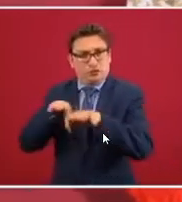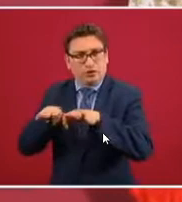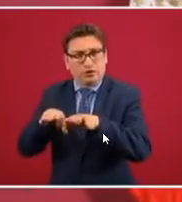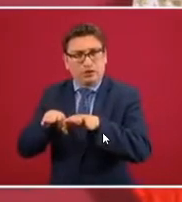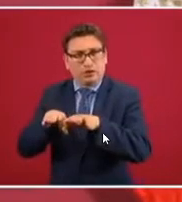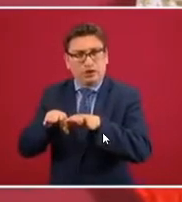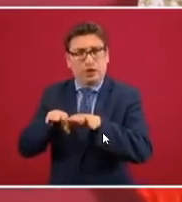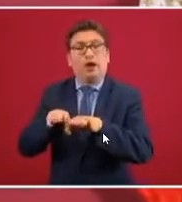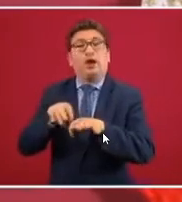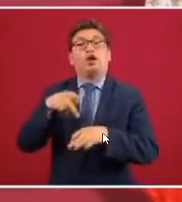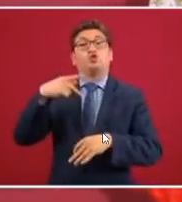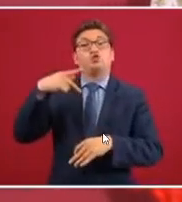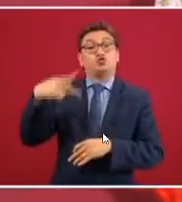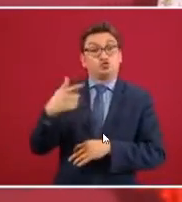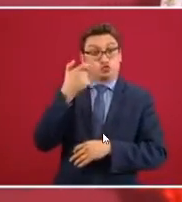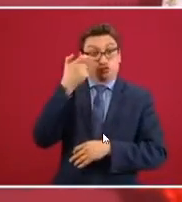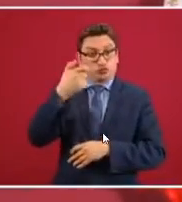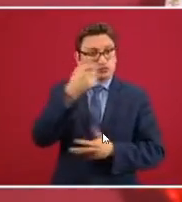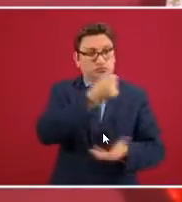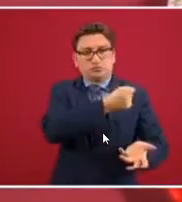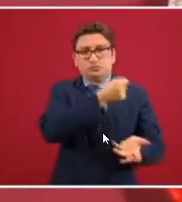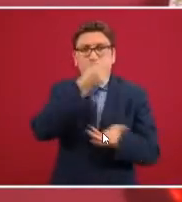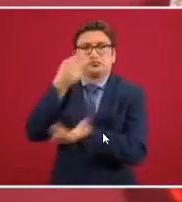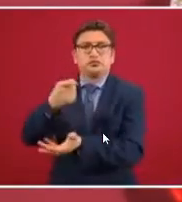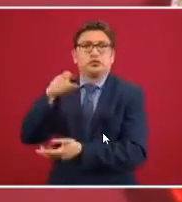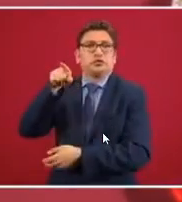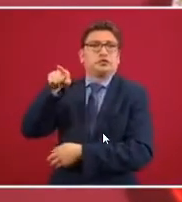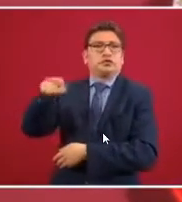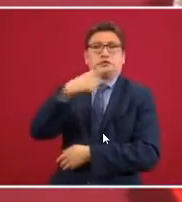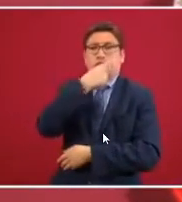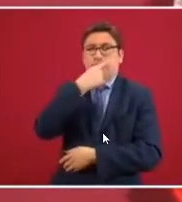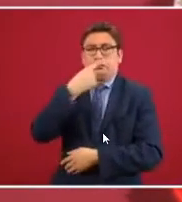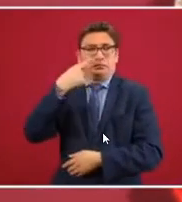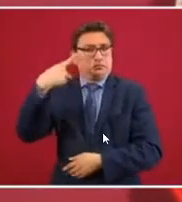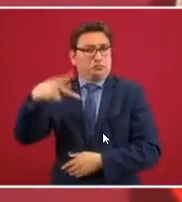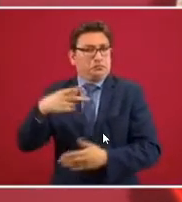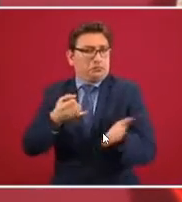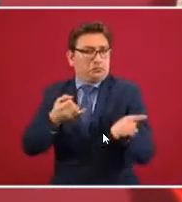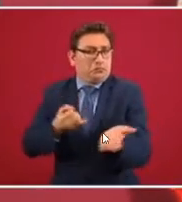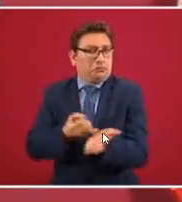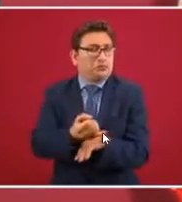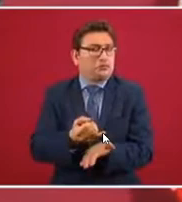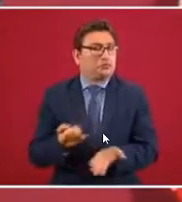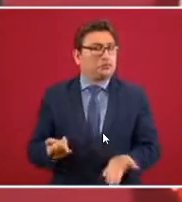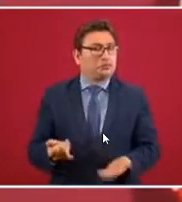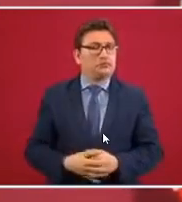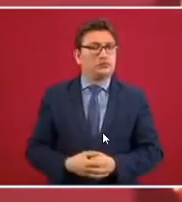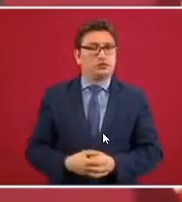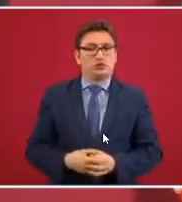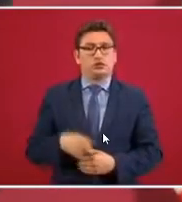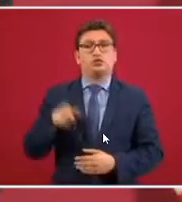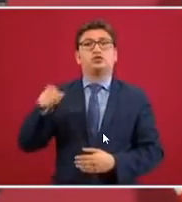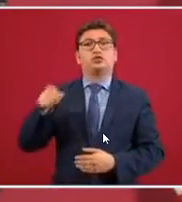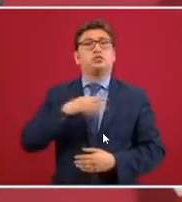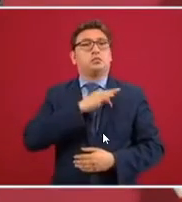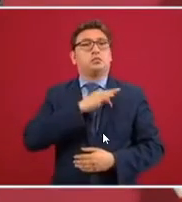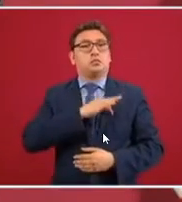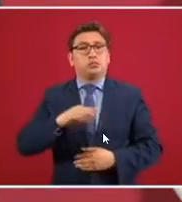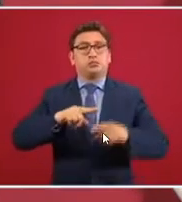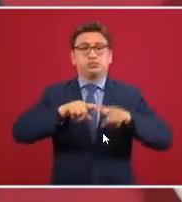decide comprar su terreno